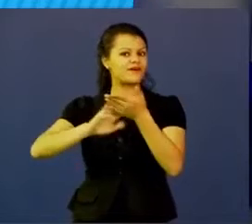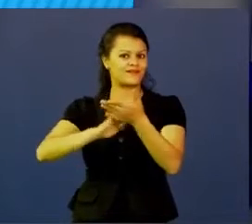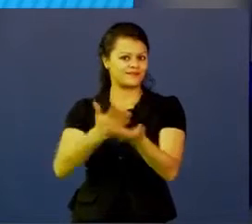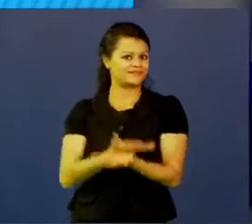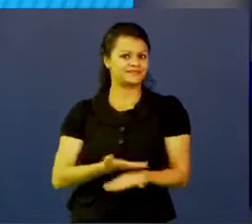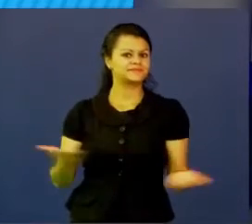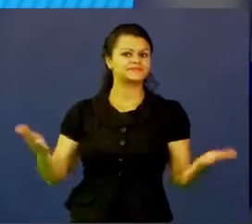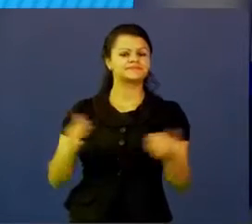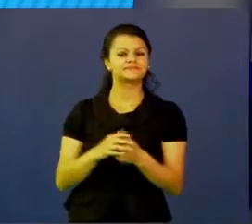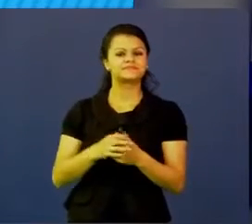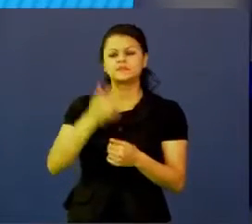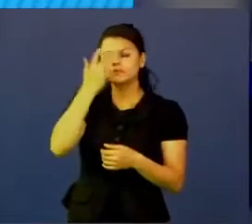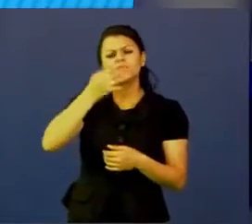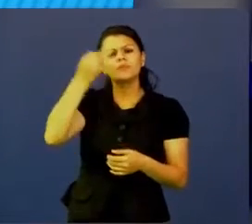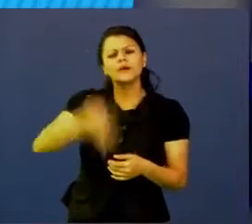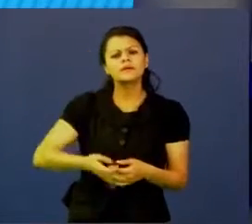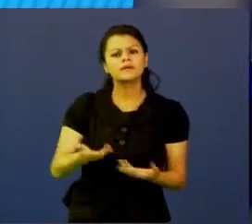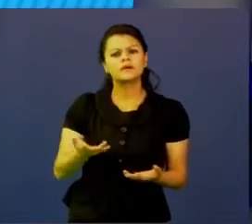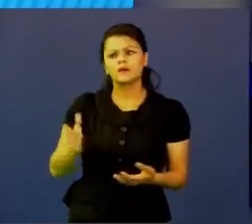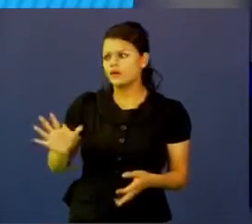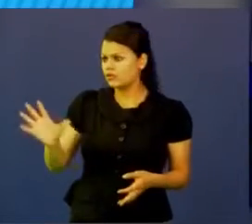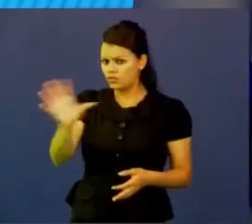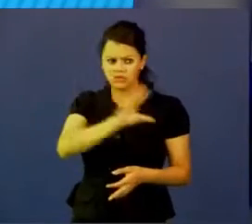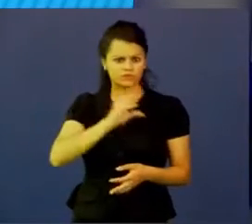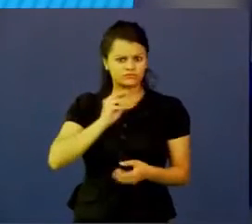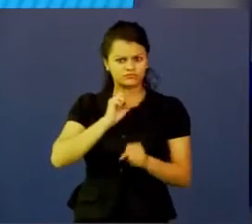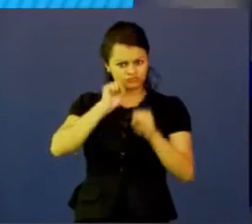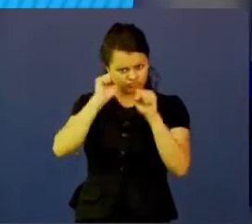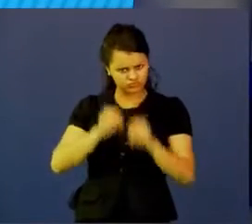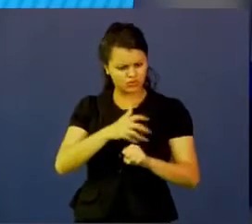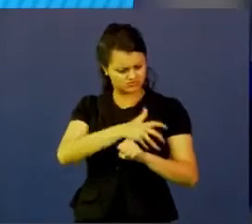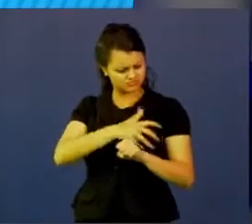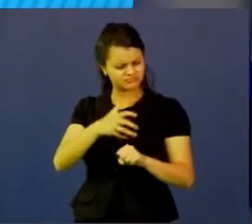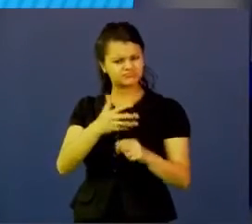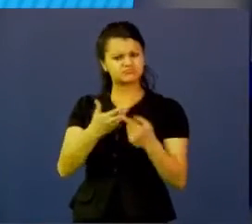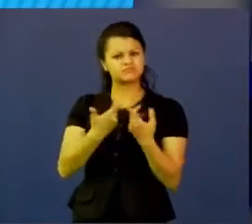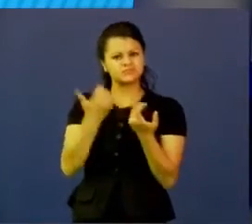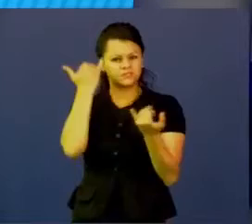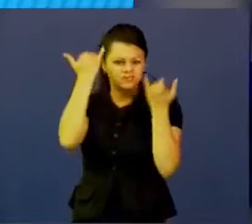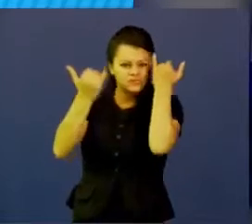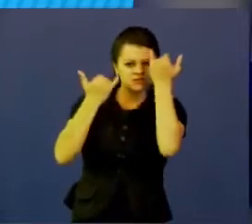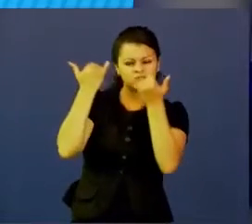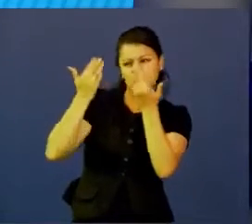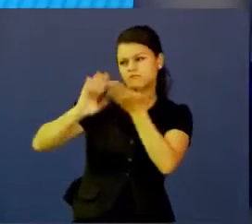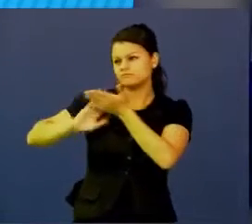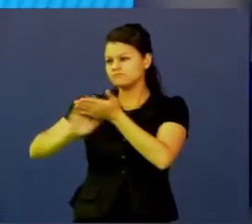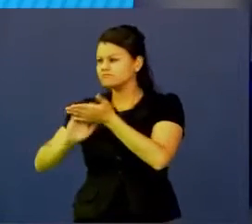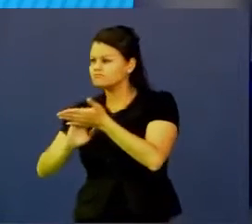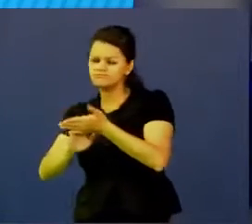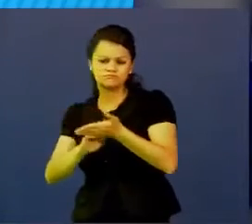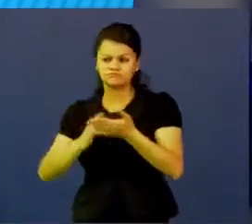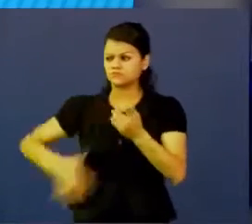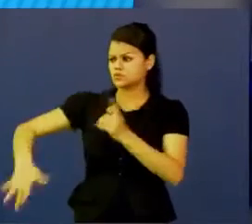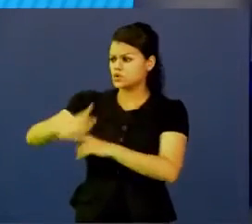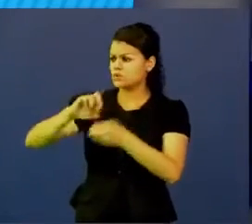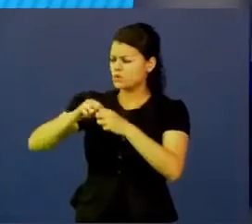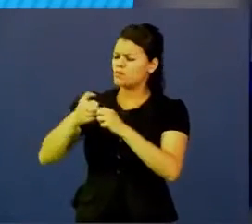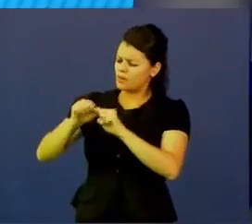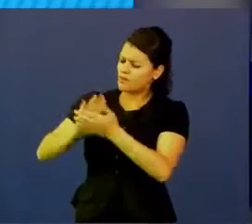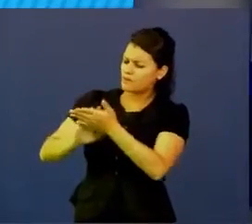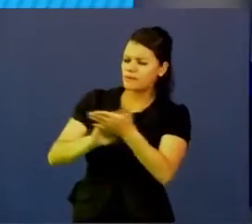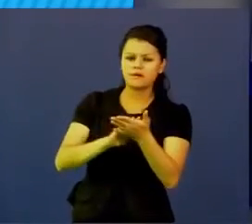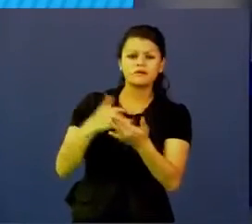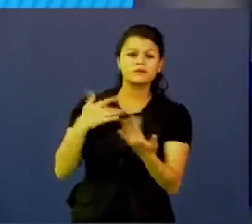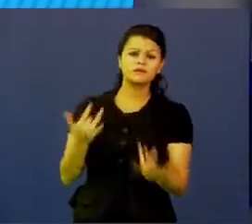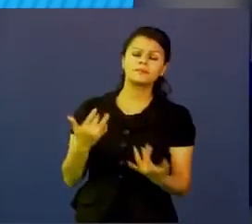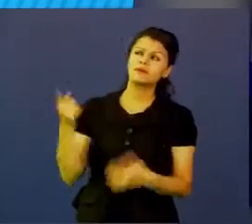tenemos la capacidad de ser hacedores, ser makers de soluciones, soluciones para nuestro entorno, dejar de pensar que alguien